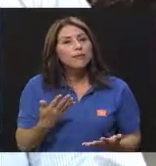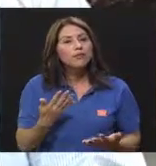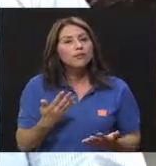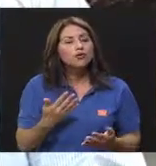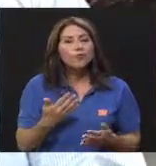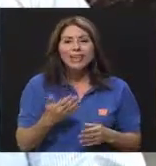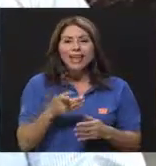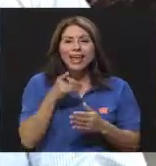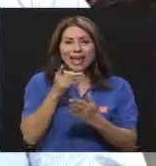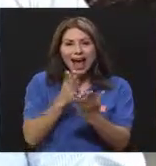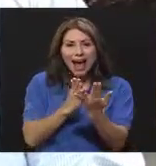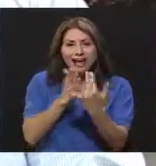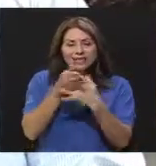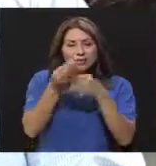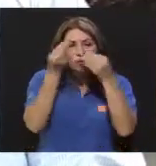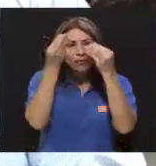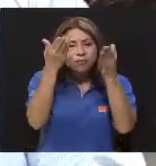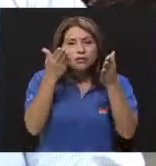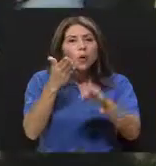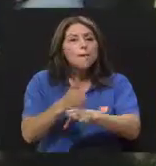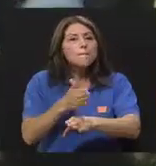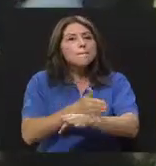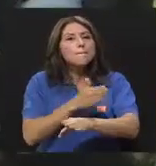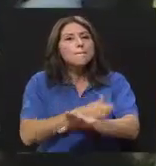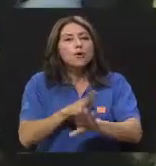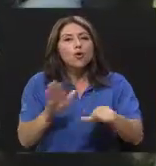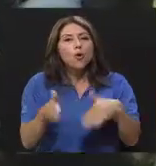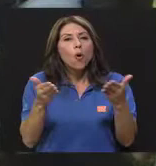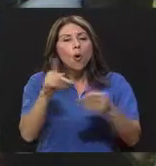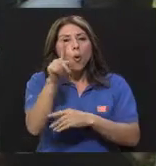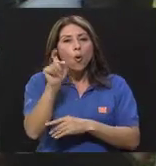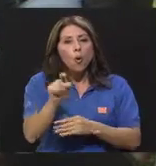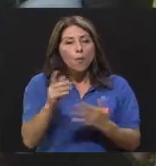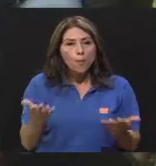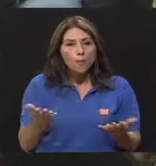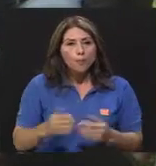este acceso en estas poblaciones de tanto riesgo como los adolescentes?